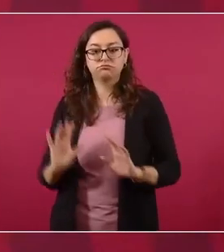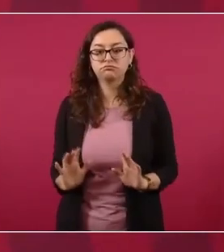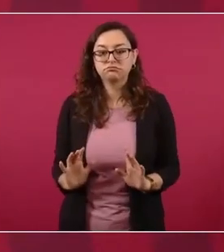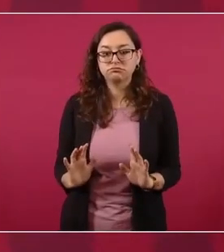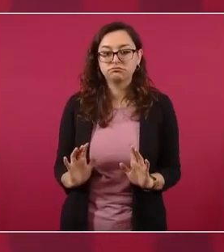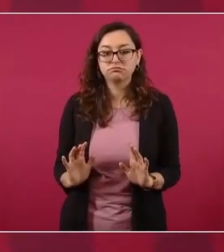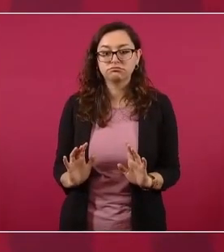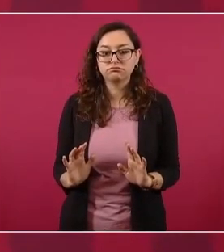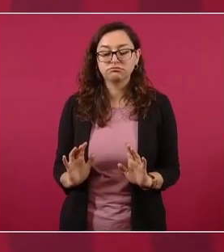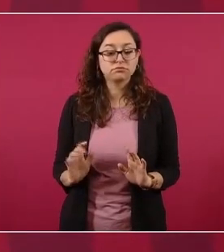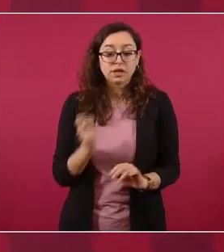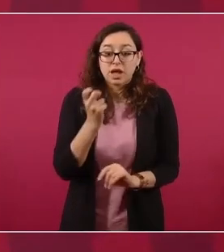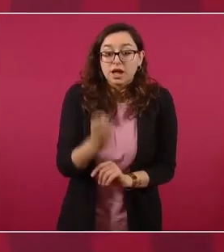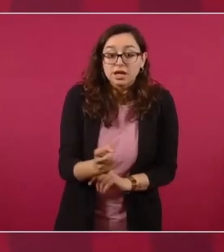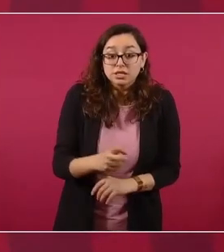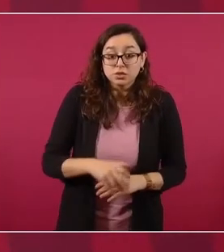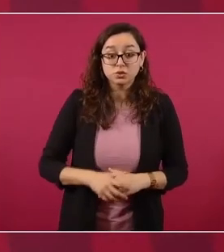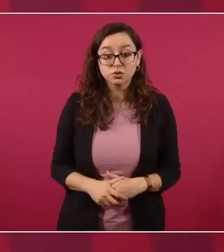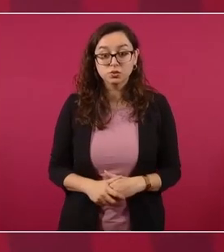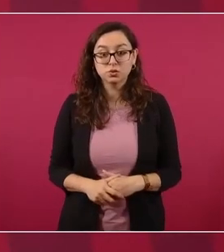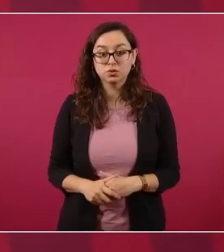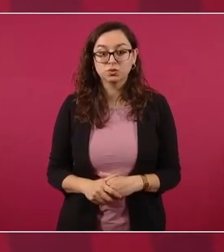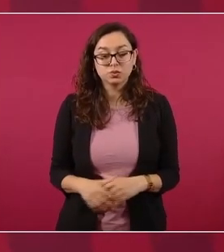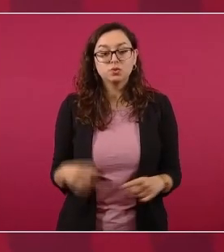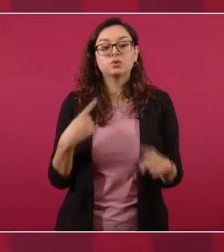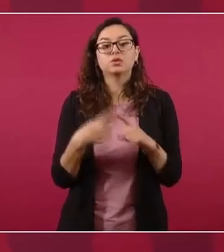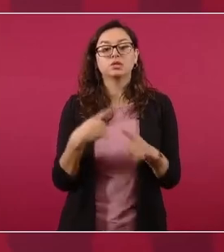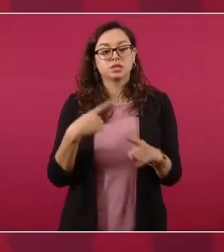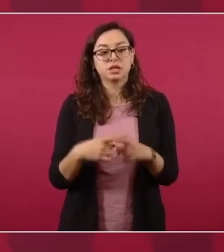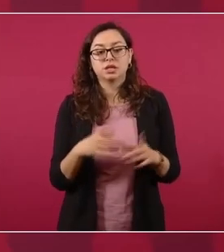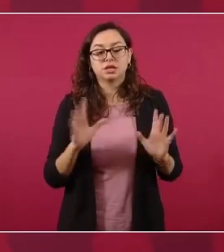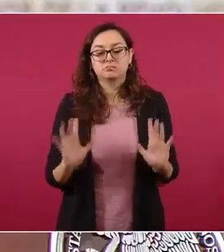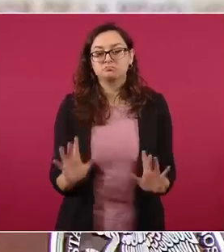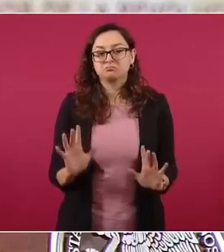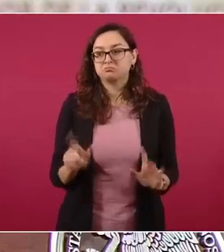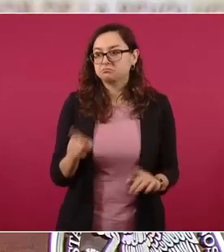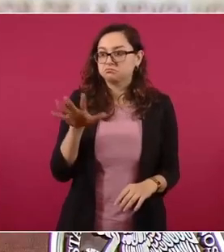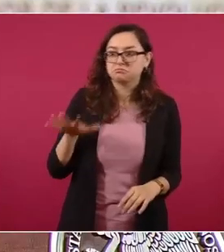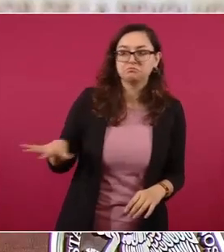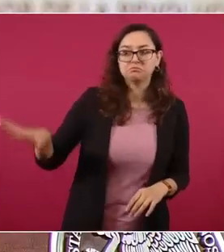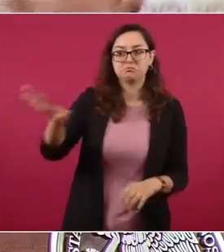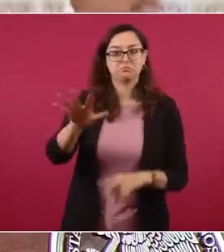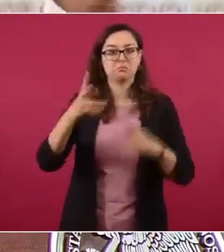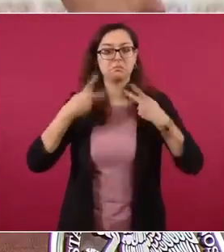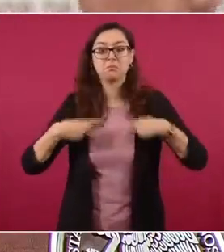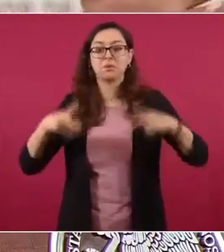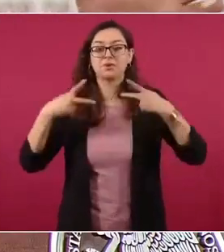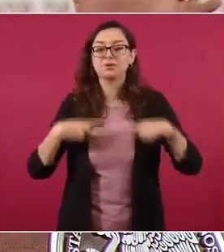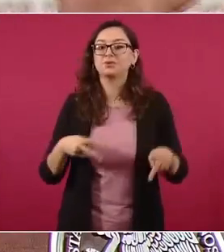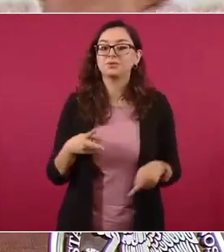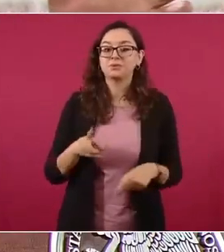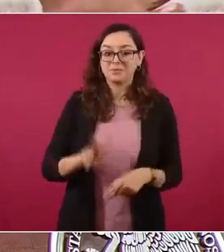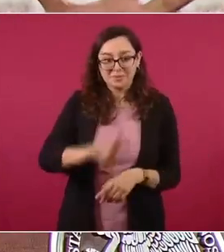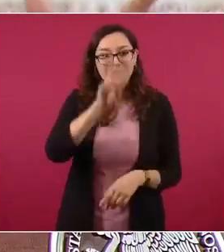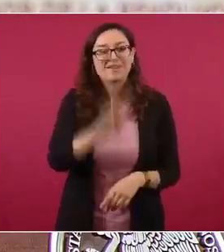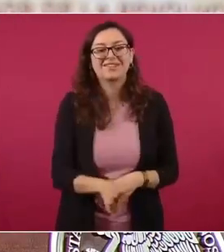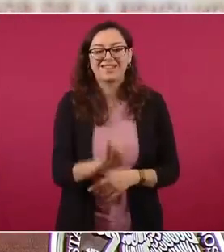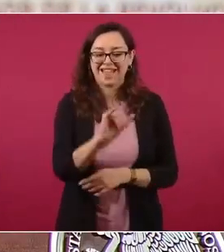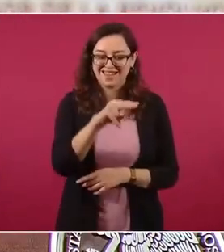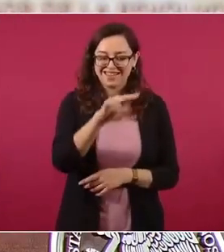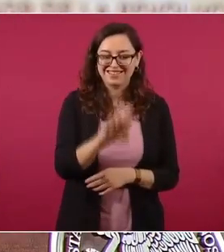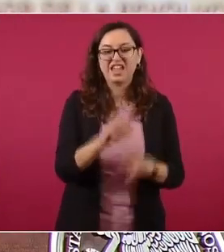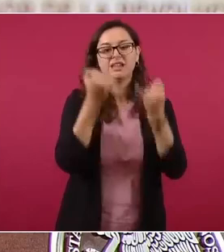para que tengamos un órgano electoral